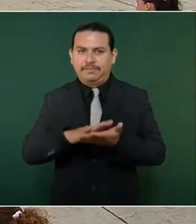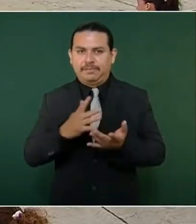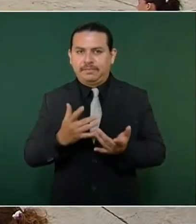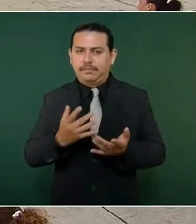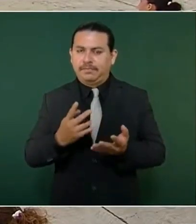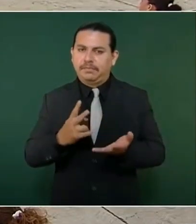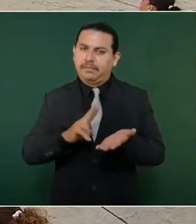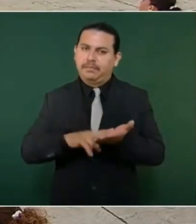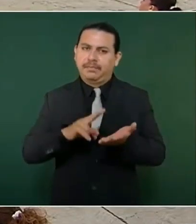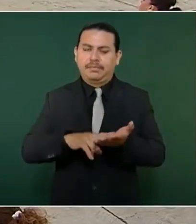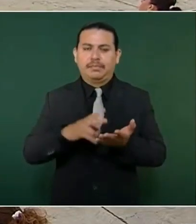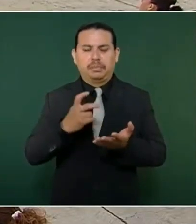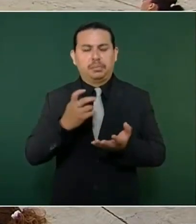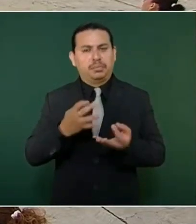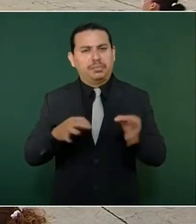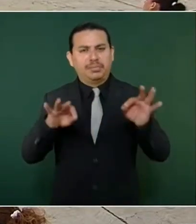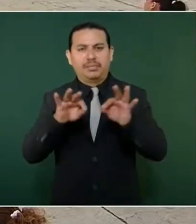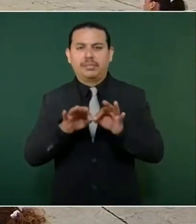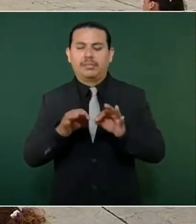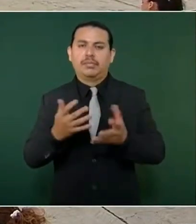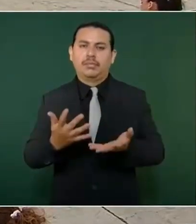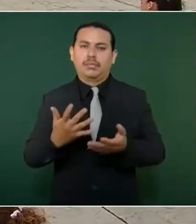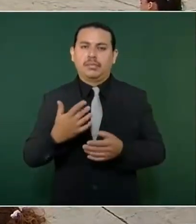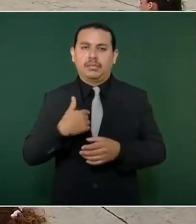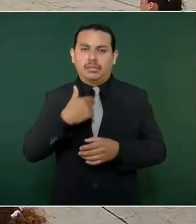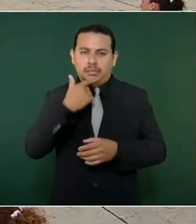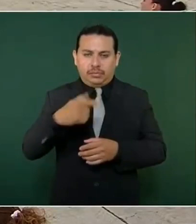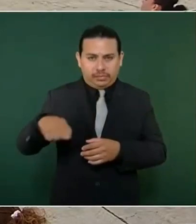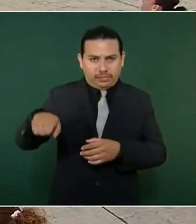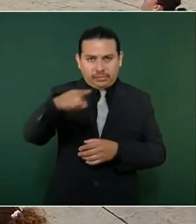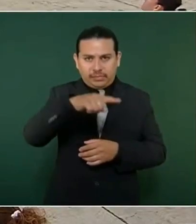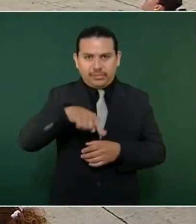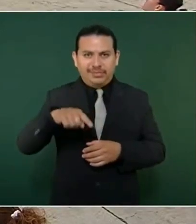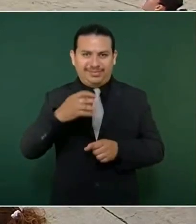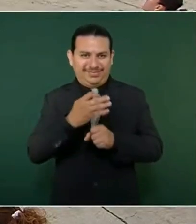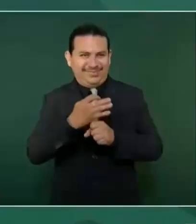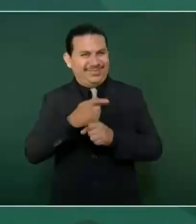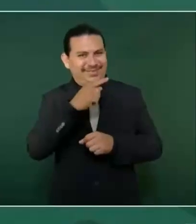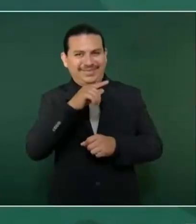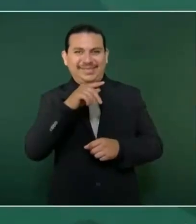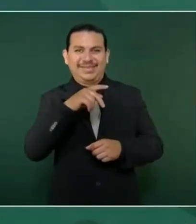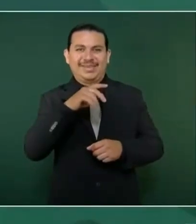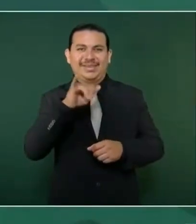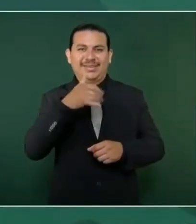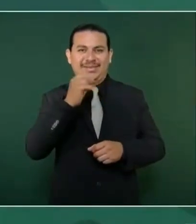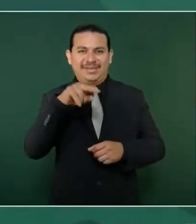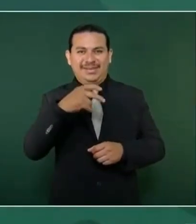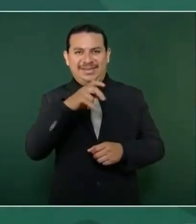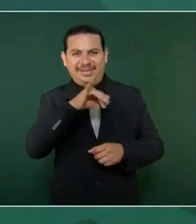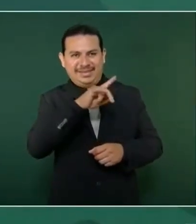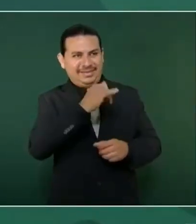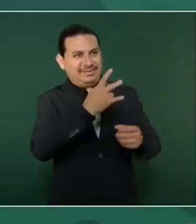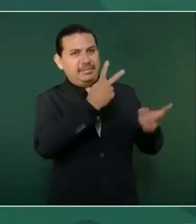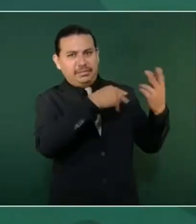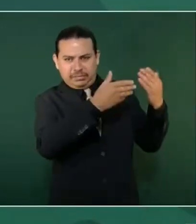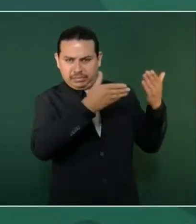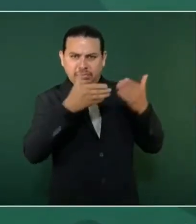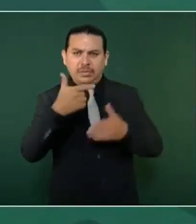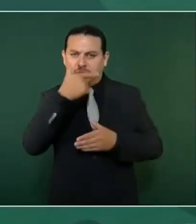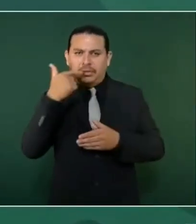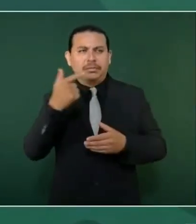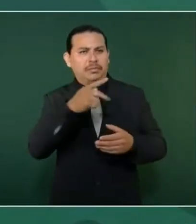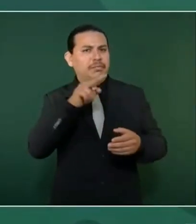invitamos a al señor Kerry al acto engelatado.